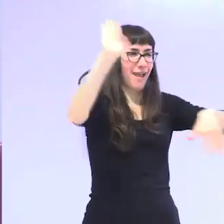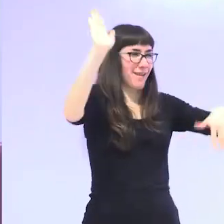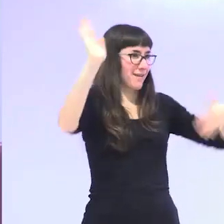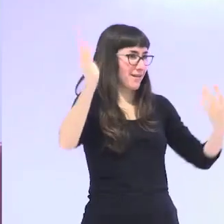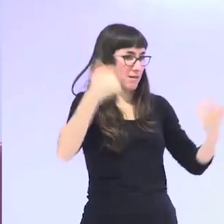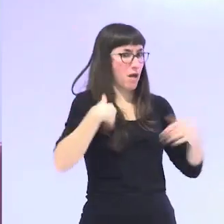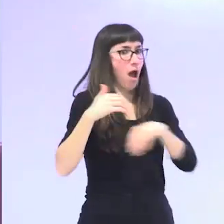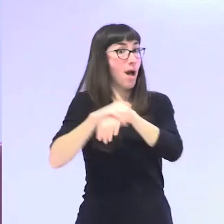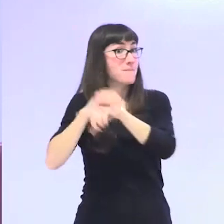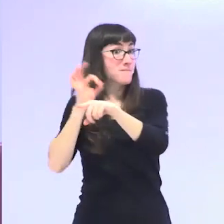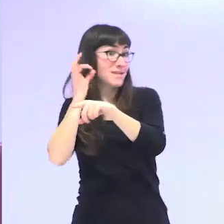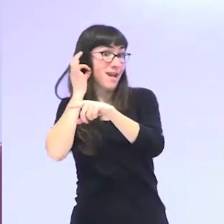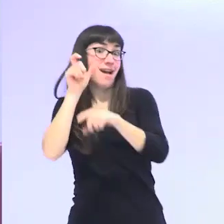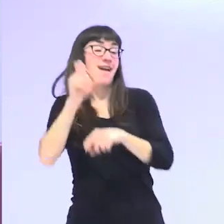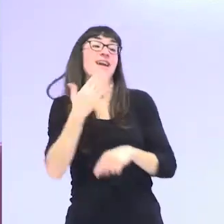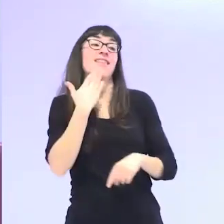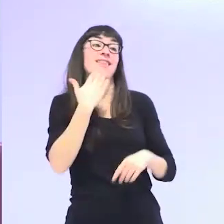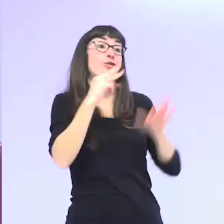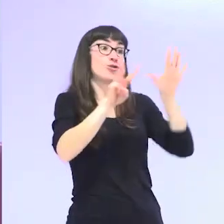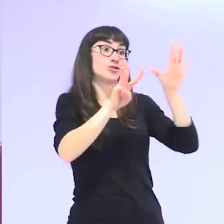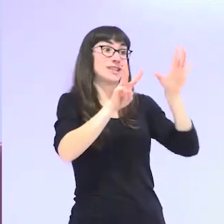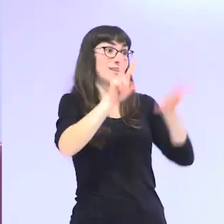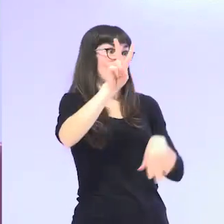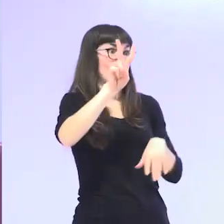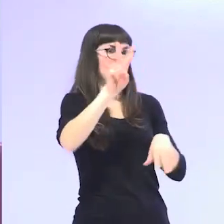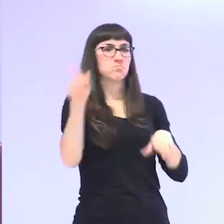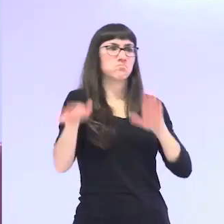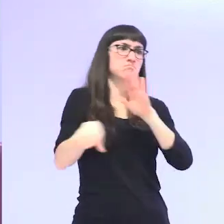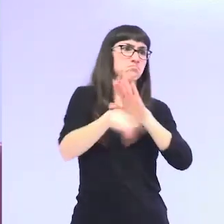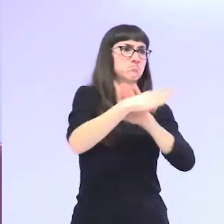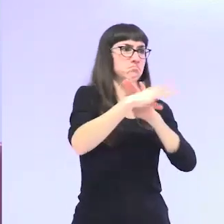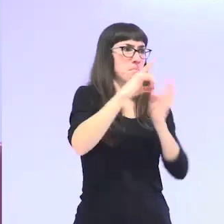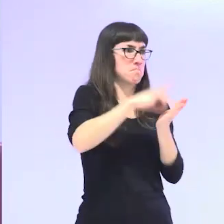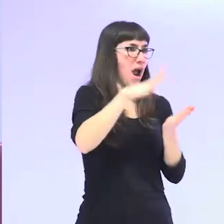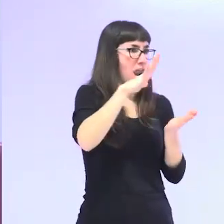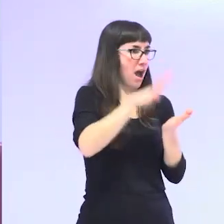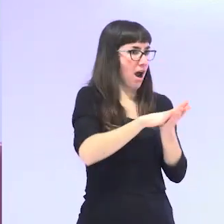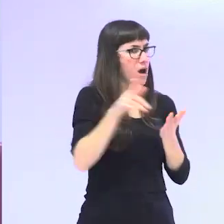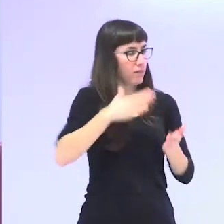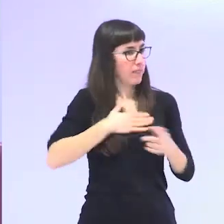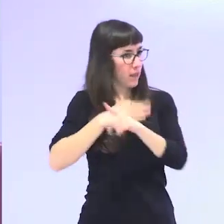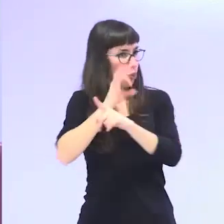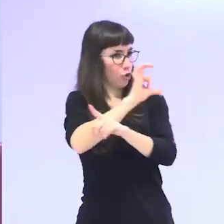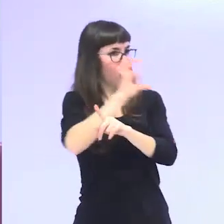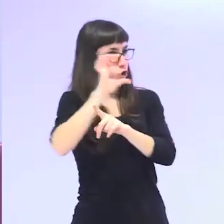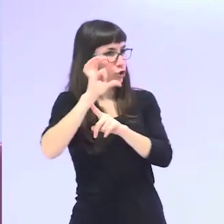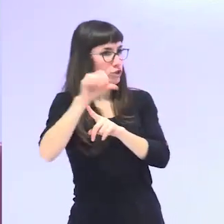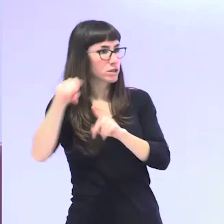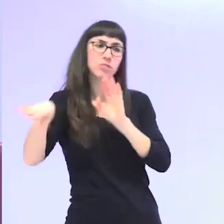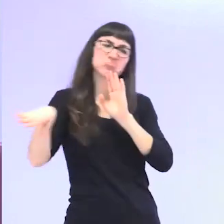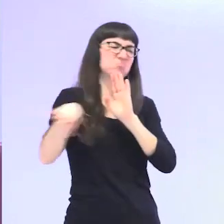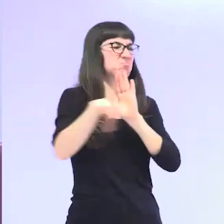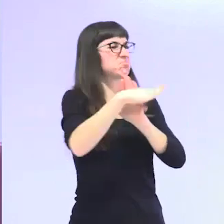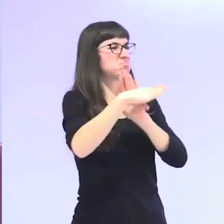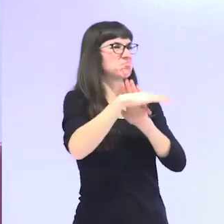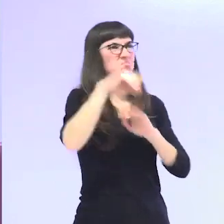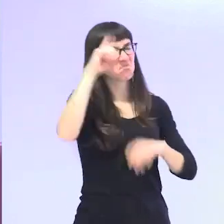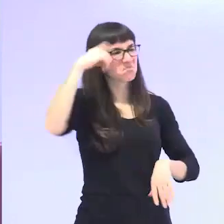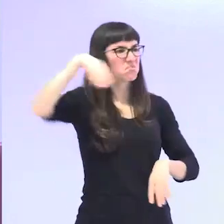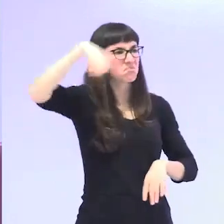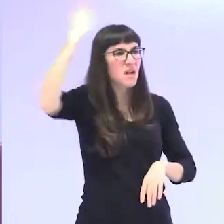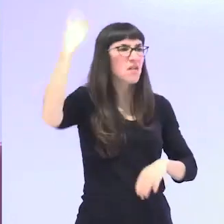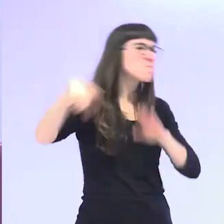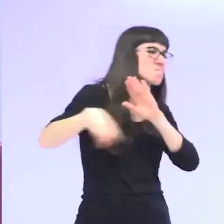que se ha marchado a vivir a un co-house en Amálaga del País Vasco de Donosti y dijo me voy a Málaga y todas